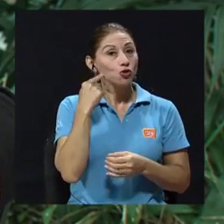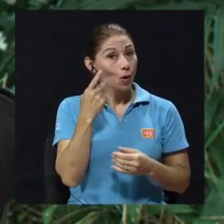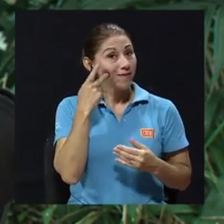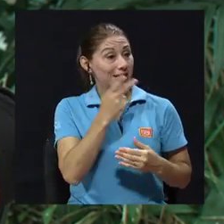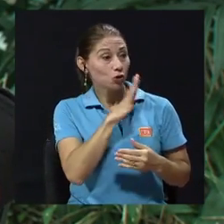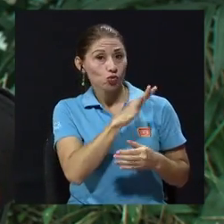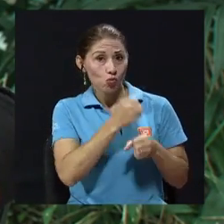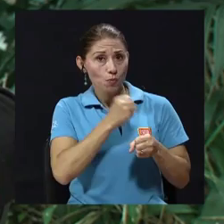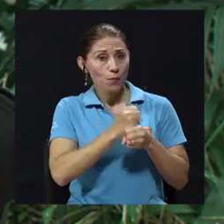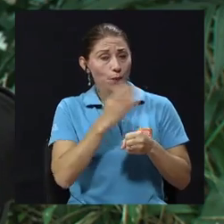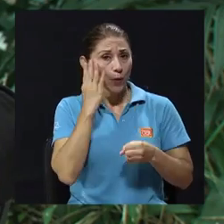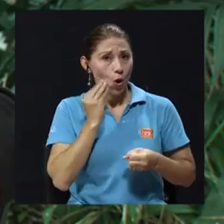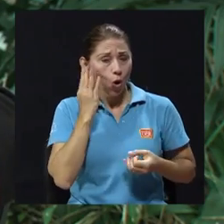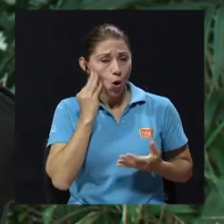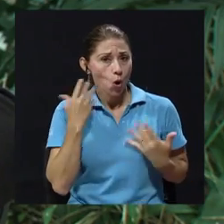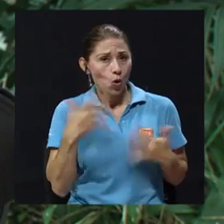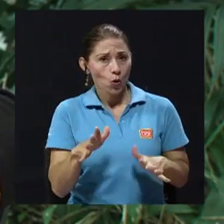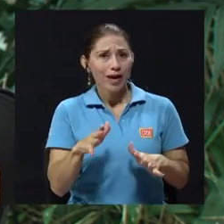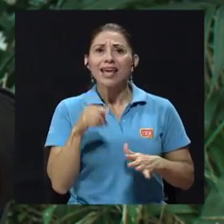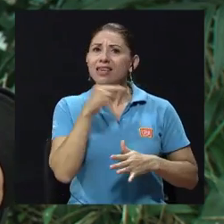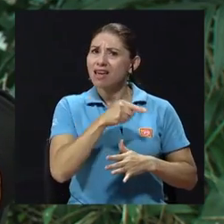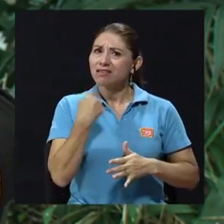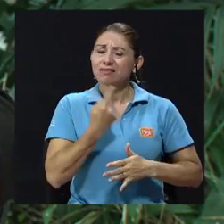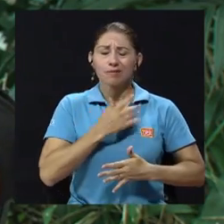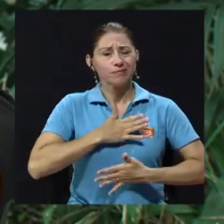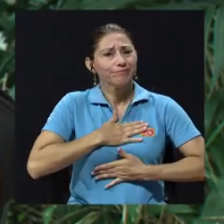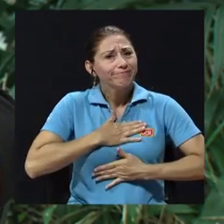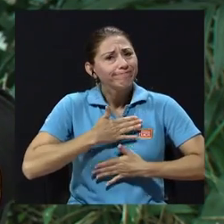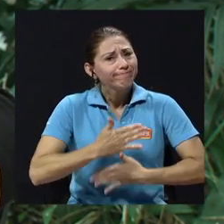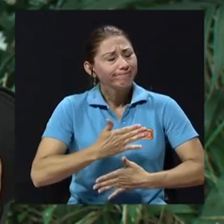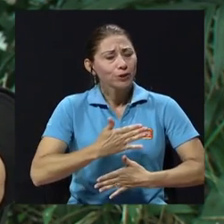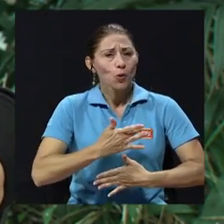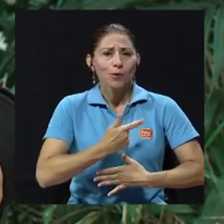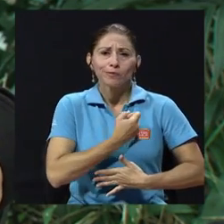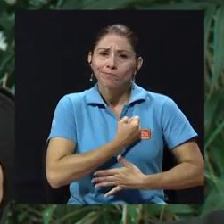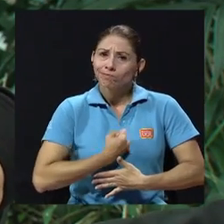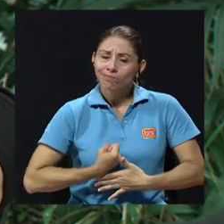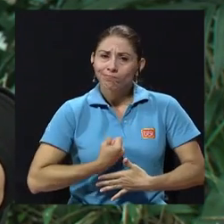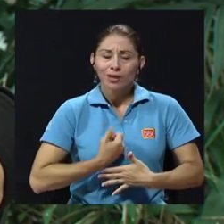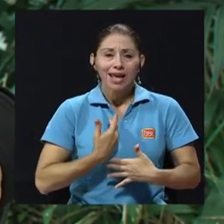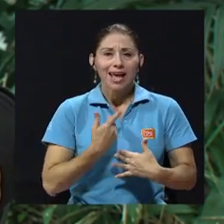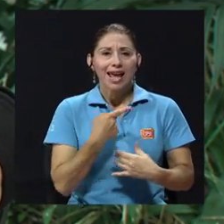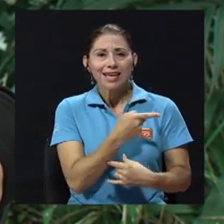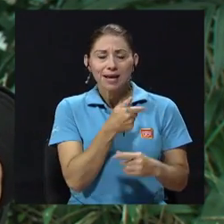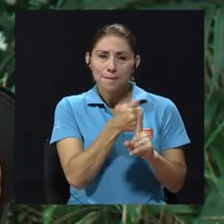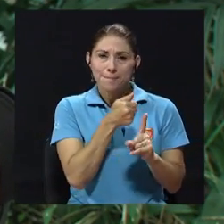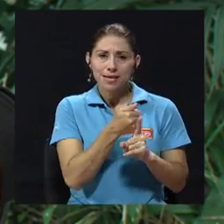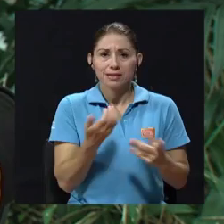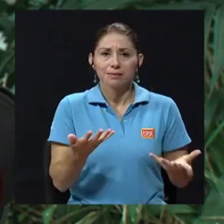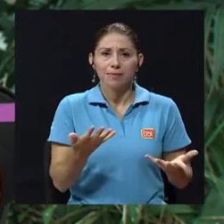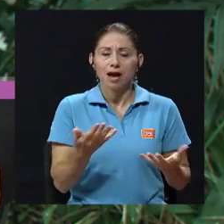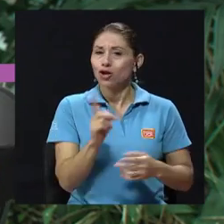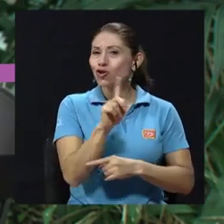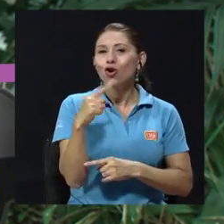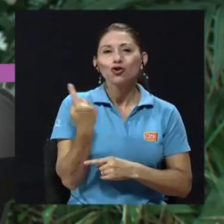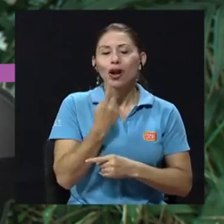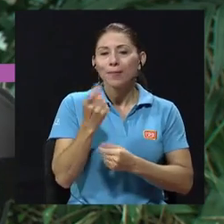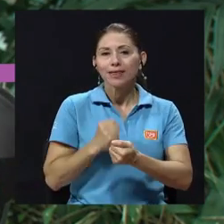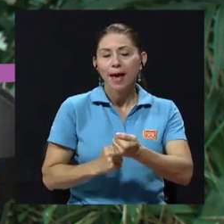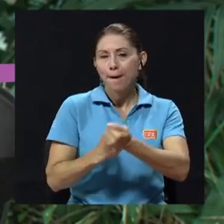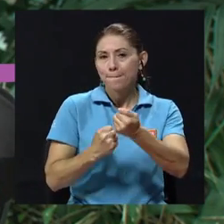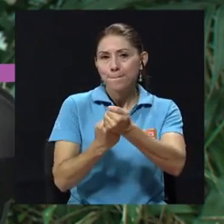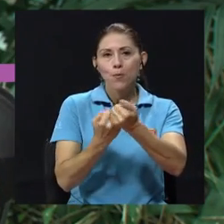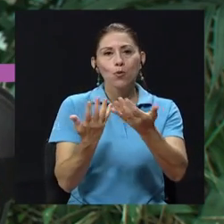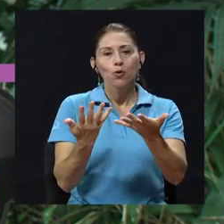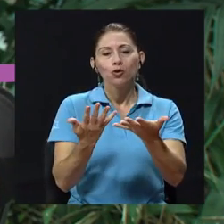y he visto que en él, ella se ha dado. Se ha dado a sí misma, no ha dado solamente apoyo